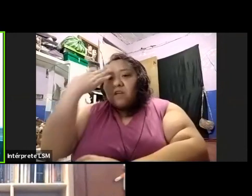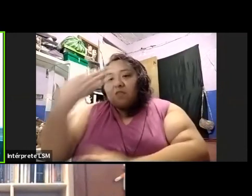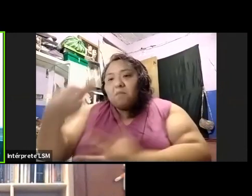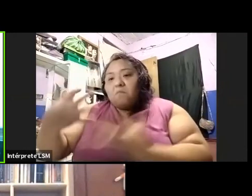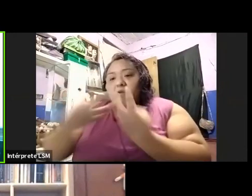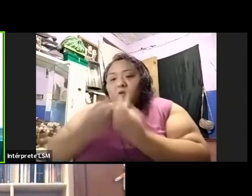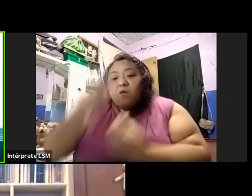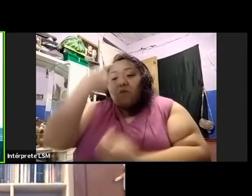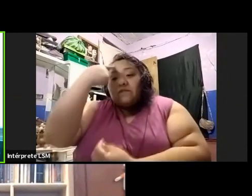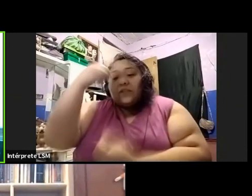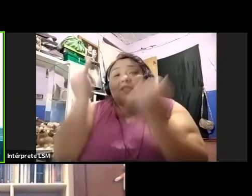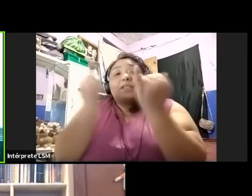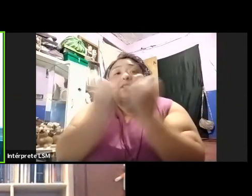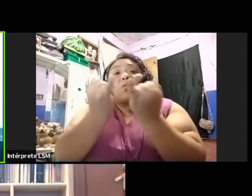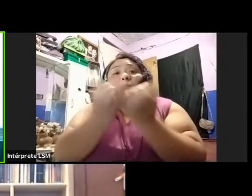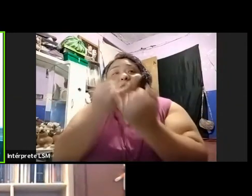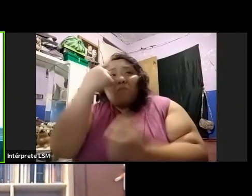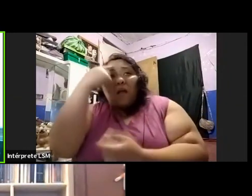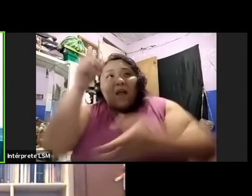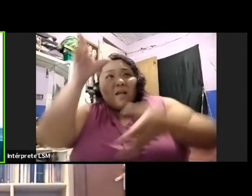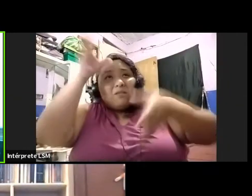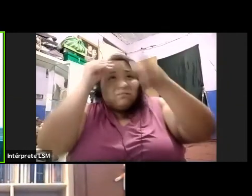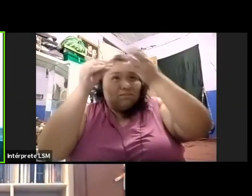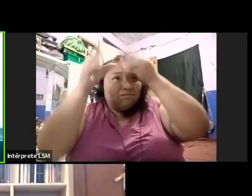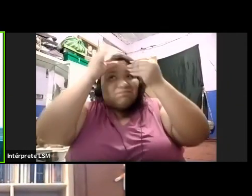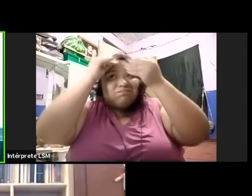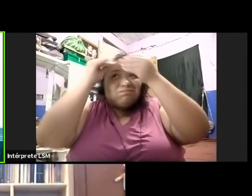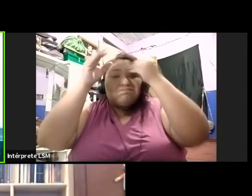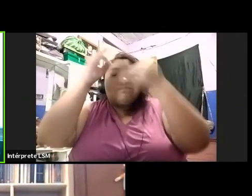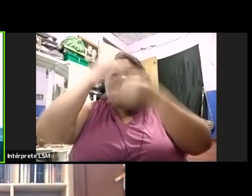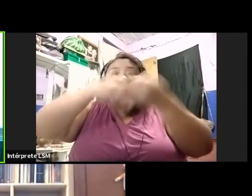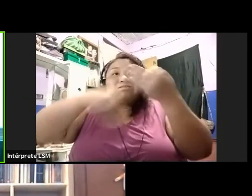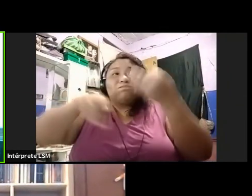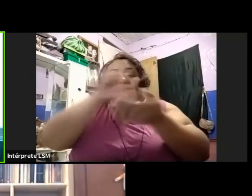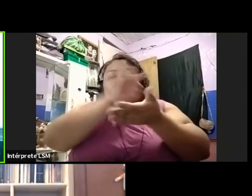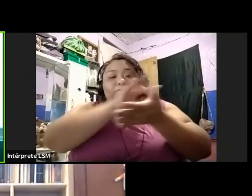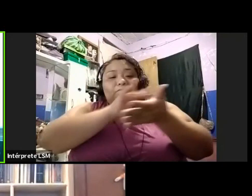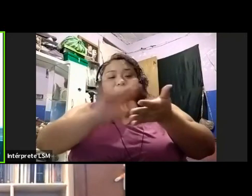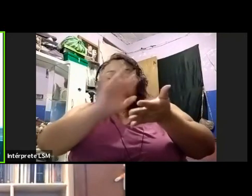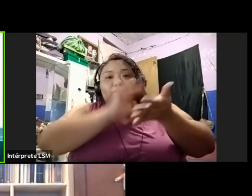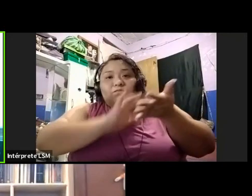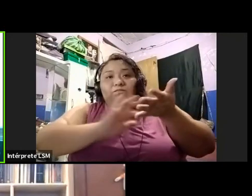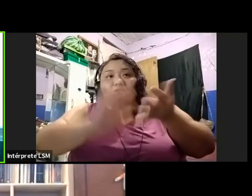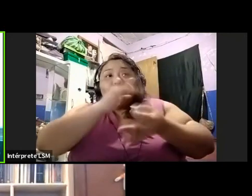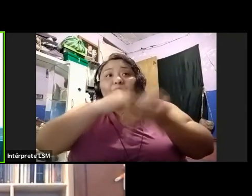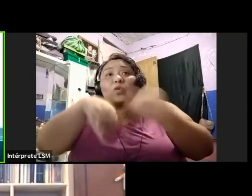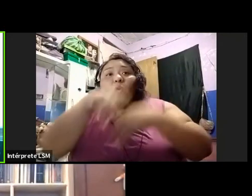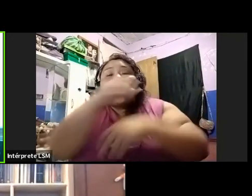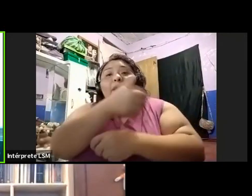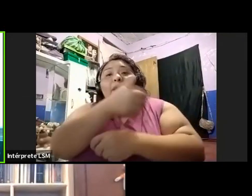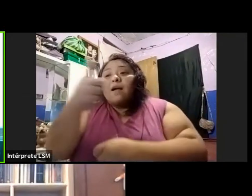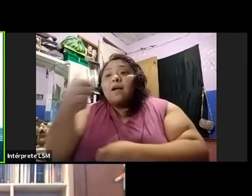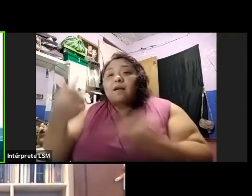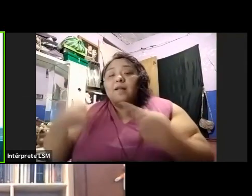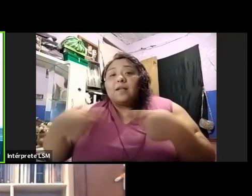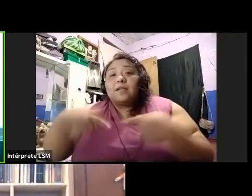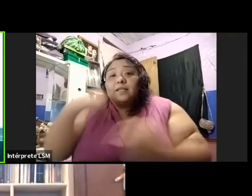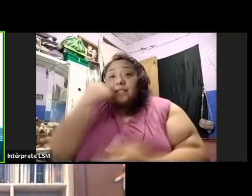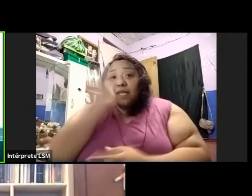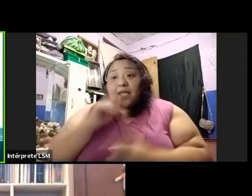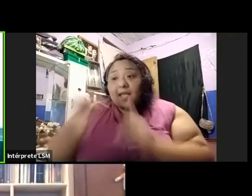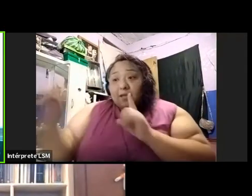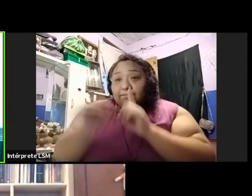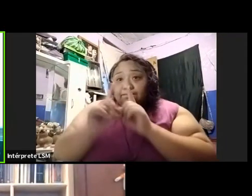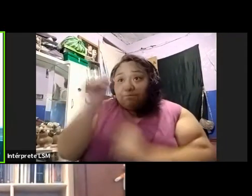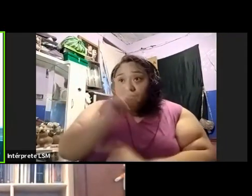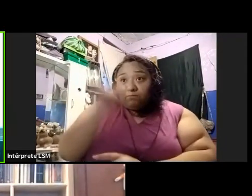para seguirme capacitando, para seguir aprendiendo, para seguir leyendo. Y bueno, todas y cada una de las personas que quieran acercarse de manera profesional.